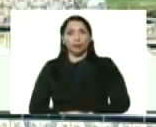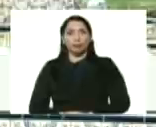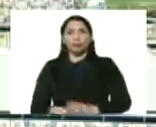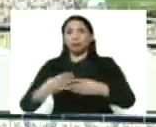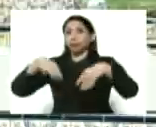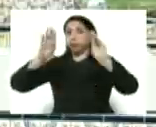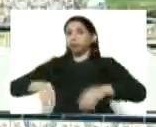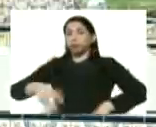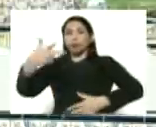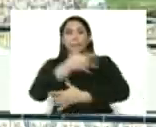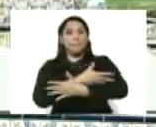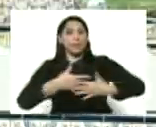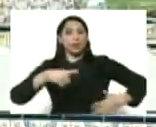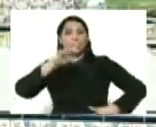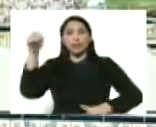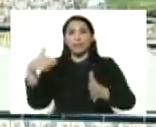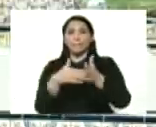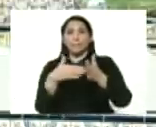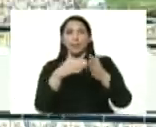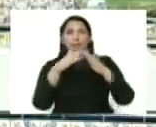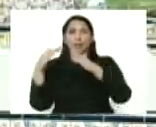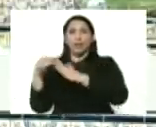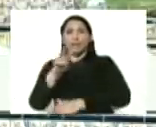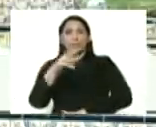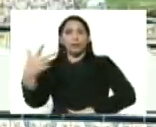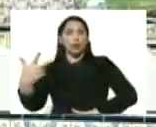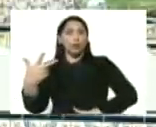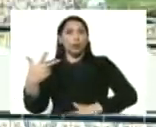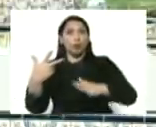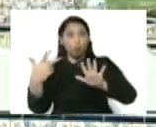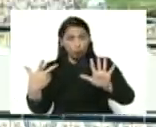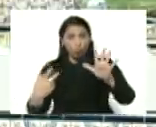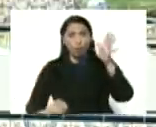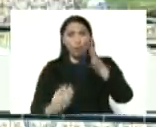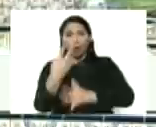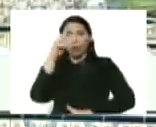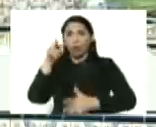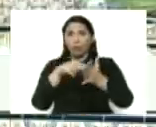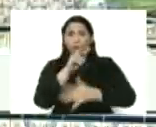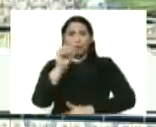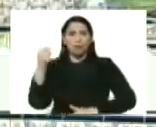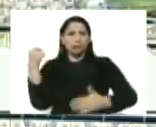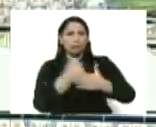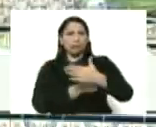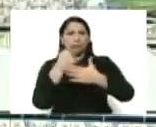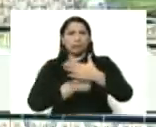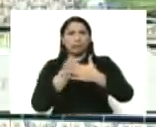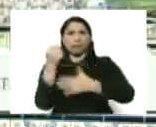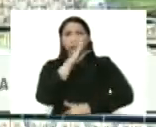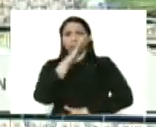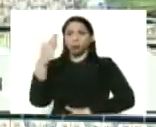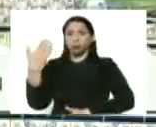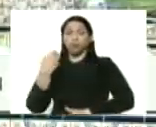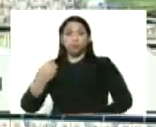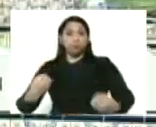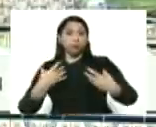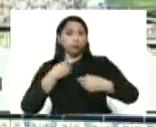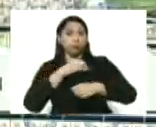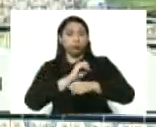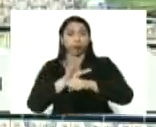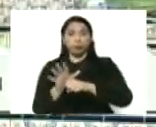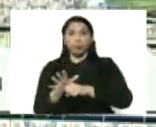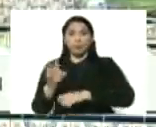3.100.000. 28 de mayo de 2020, en medio de la batalla de la pandemia, Venezuela llega